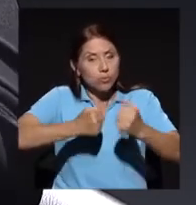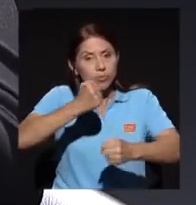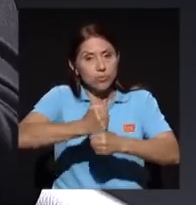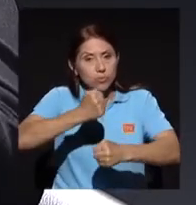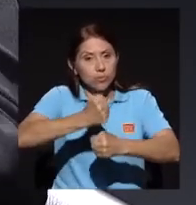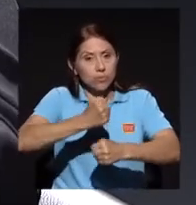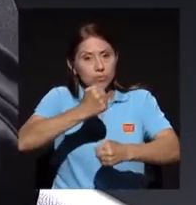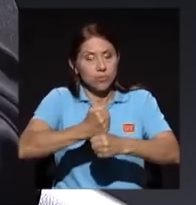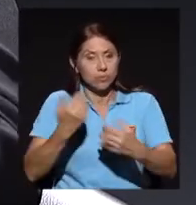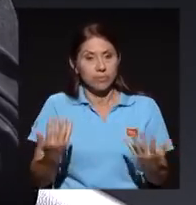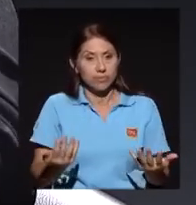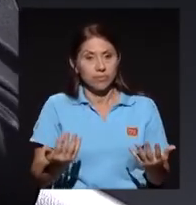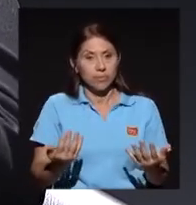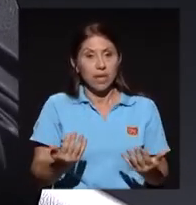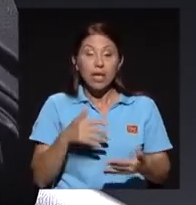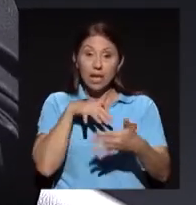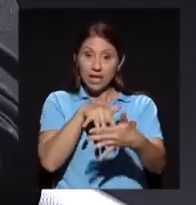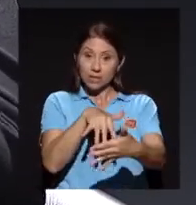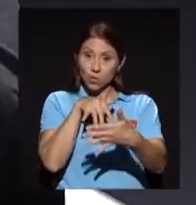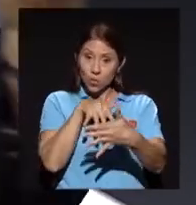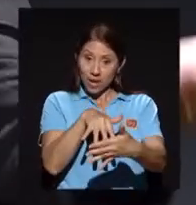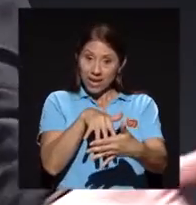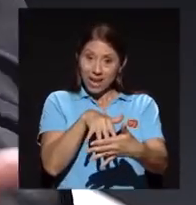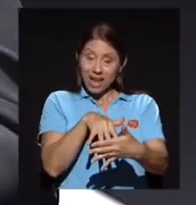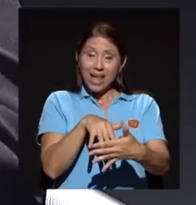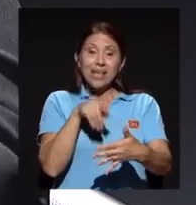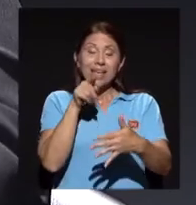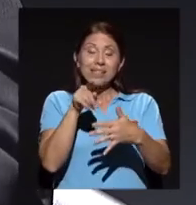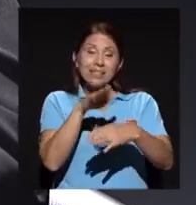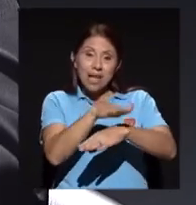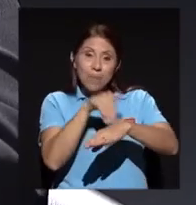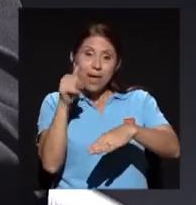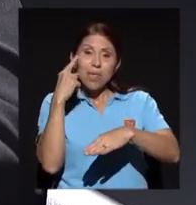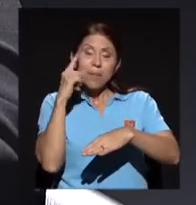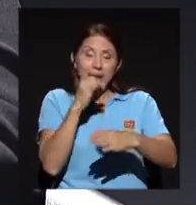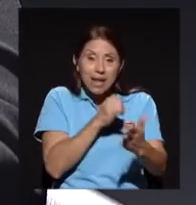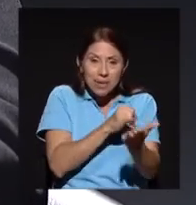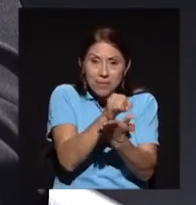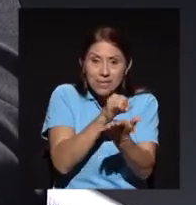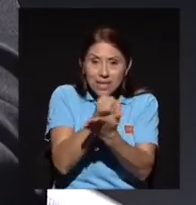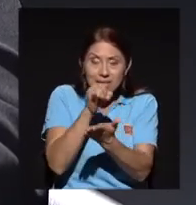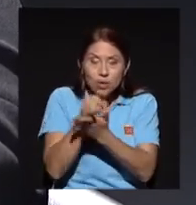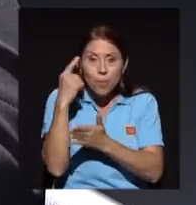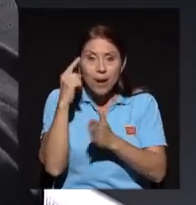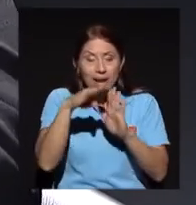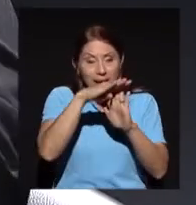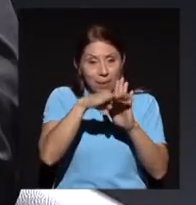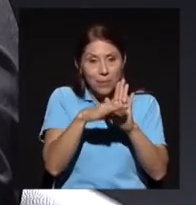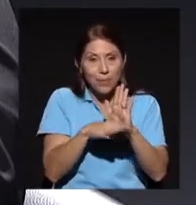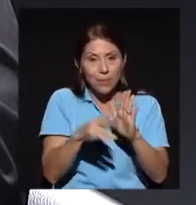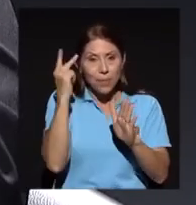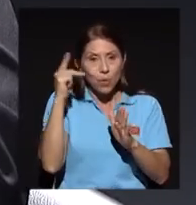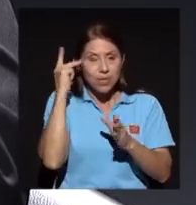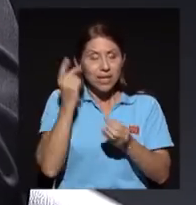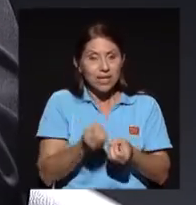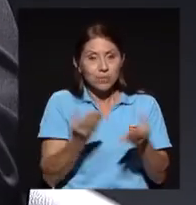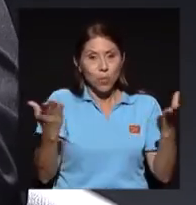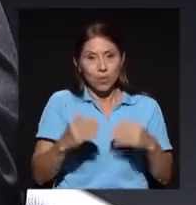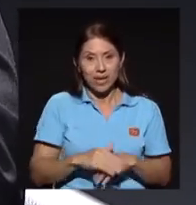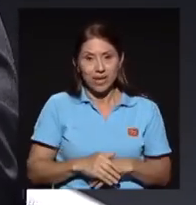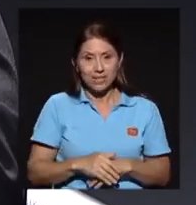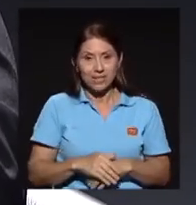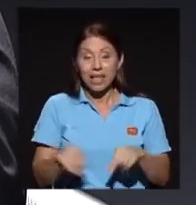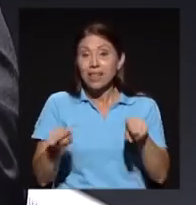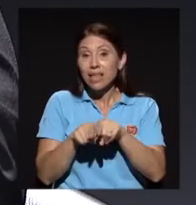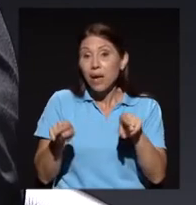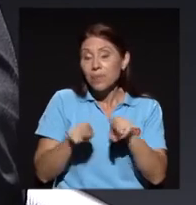escuela es llamada a hacer investigación para generar políticas públicas, hacer investigación, por ejemplo, un tema que queremos impulsar